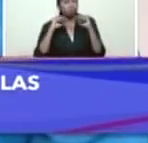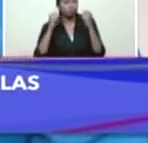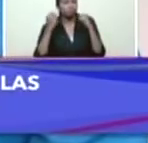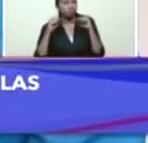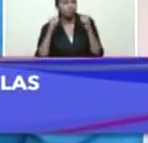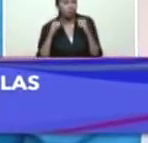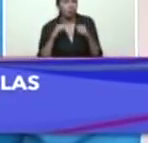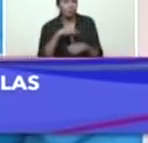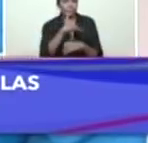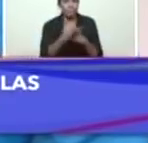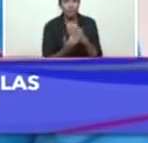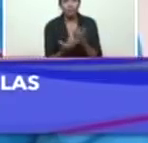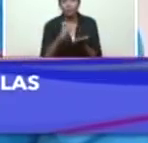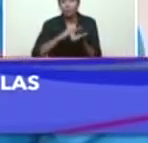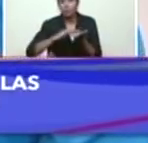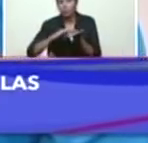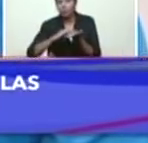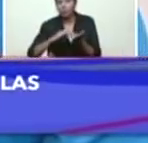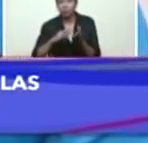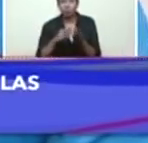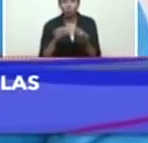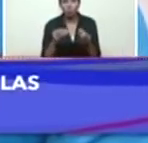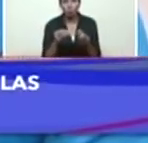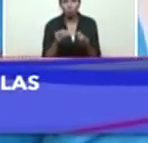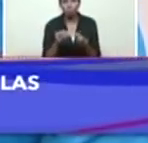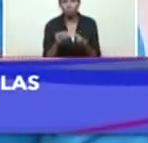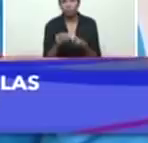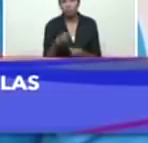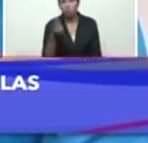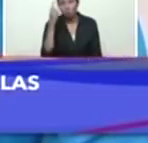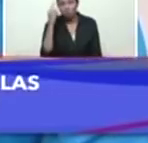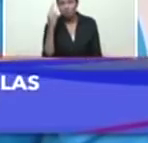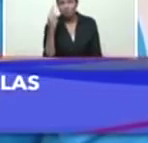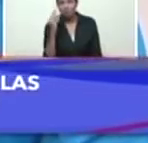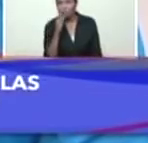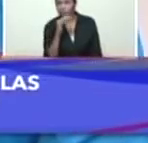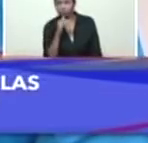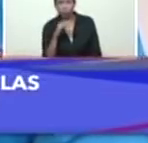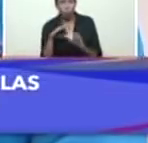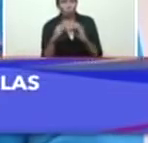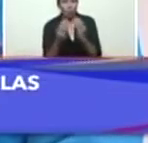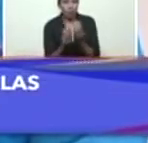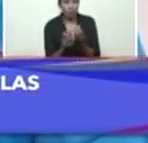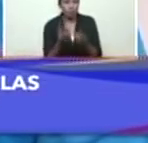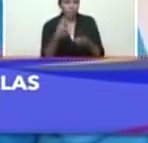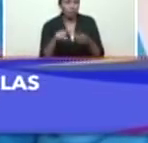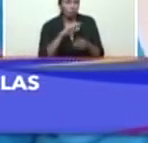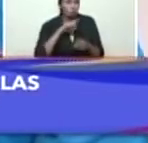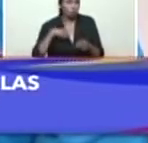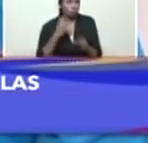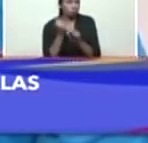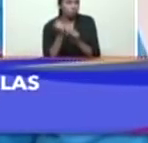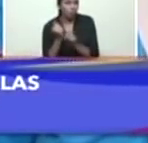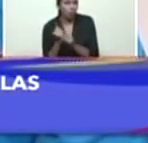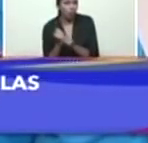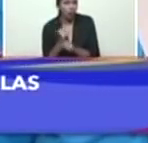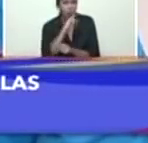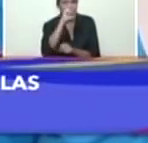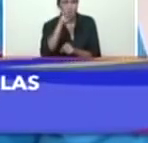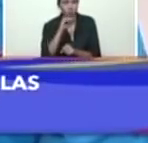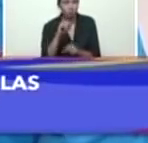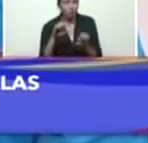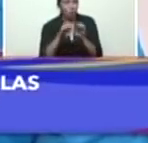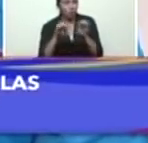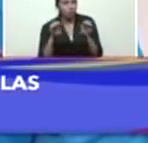para el plan de recuperación de todos estos días donde no ha habido clase, estamos trabajando en todas las zonas educativas y el equipo